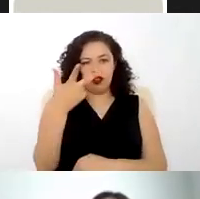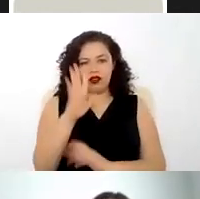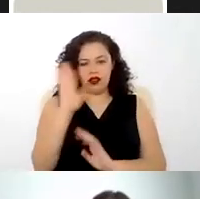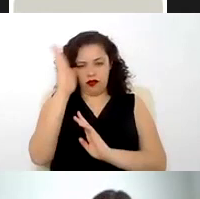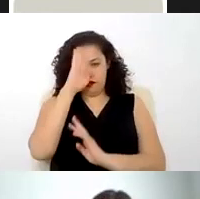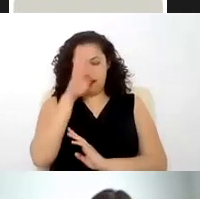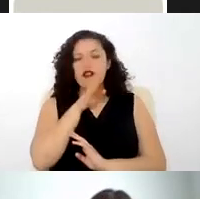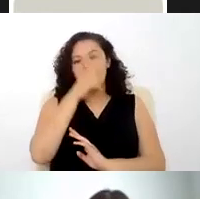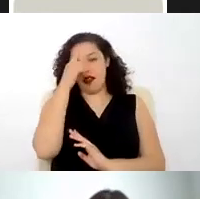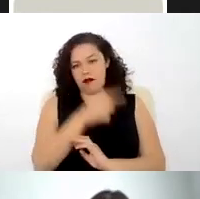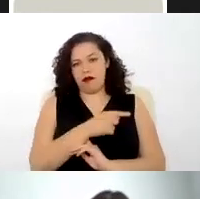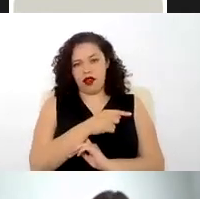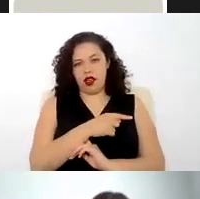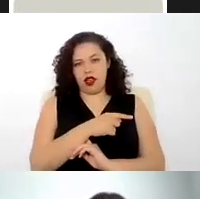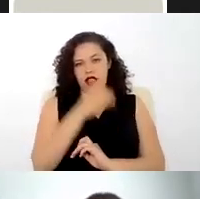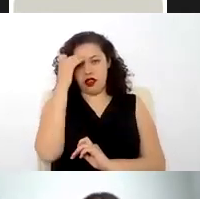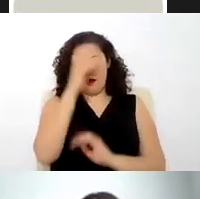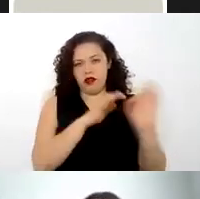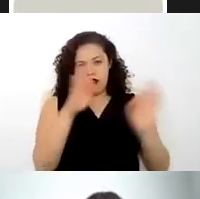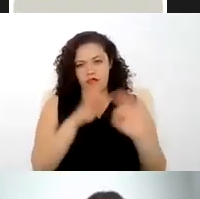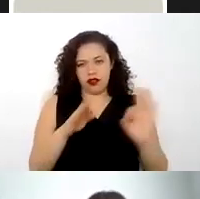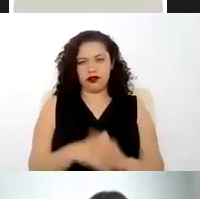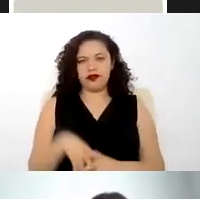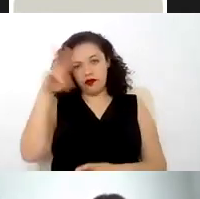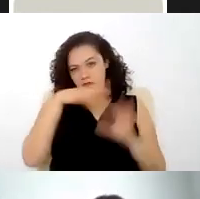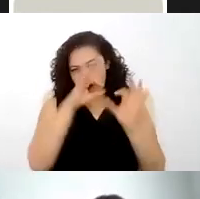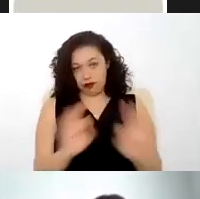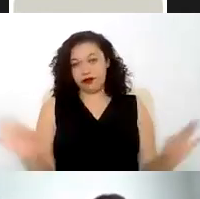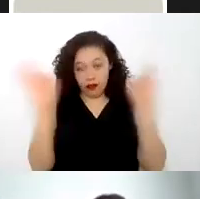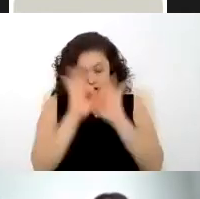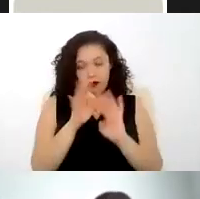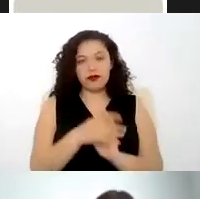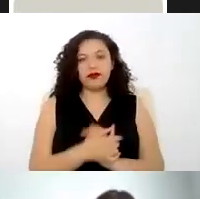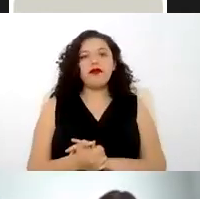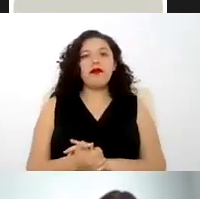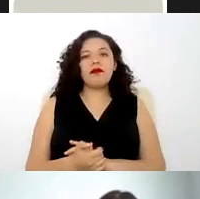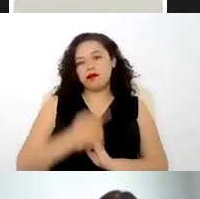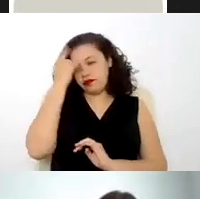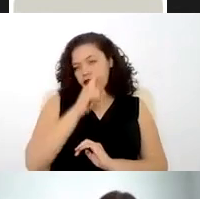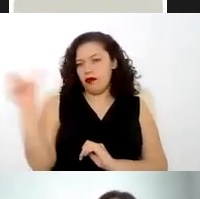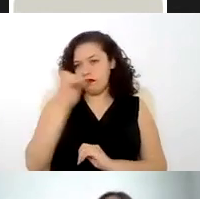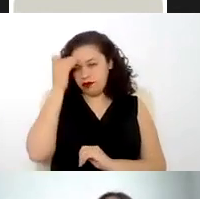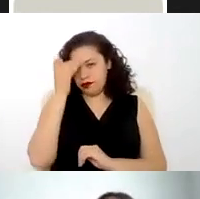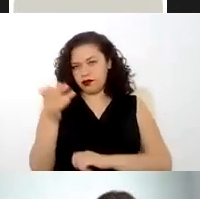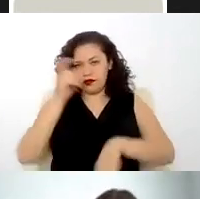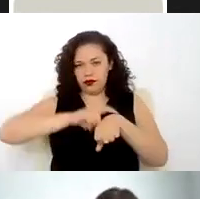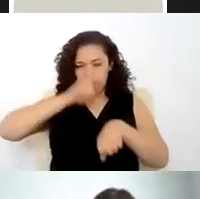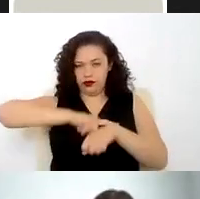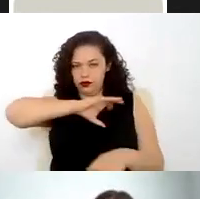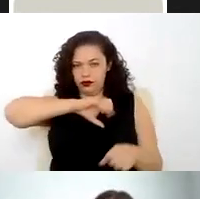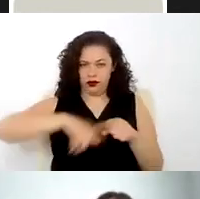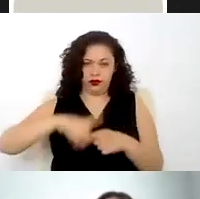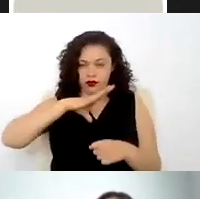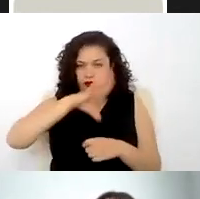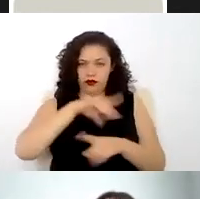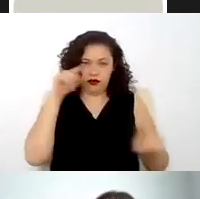computar con esta jornada de trabajo esto es importante porque en este tiempo en específico en un lugar determinado